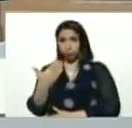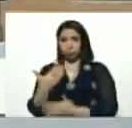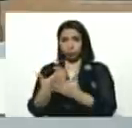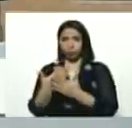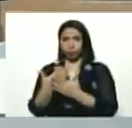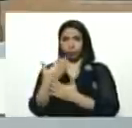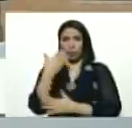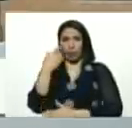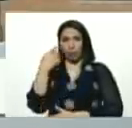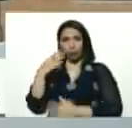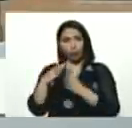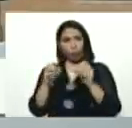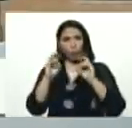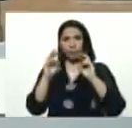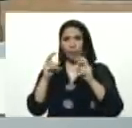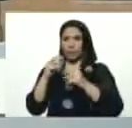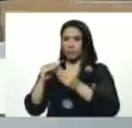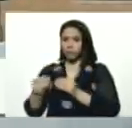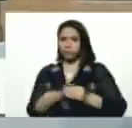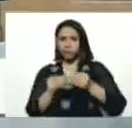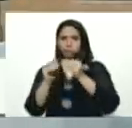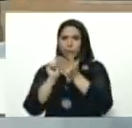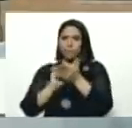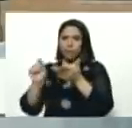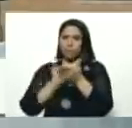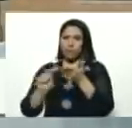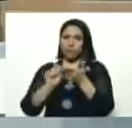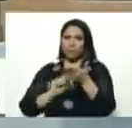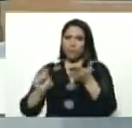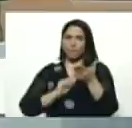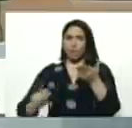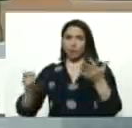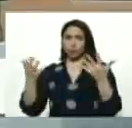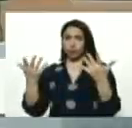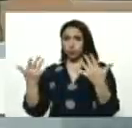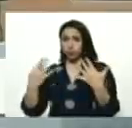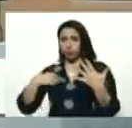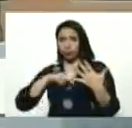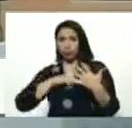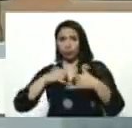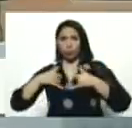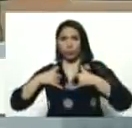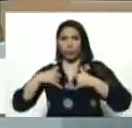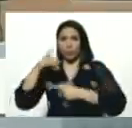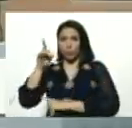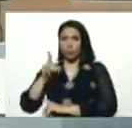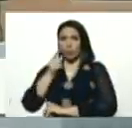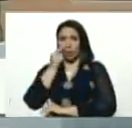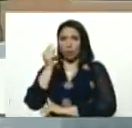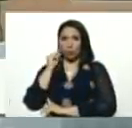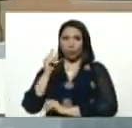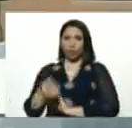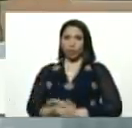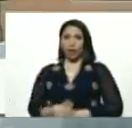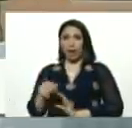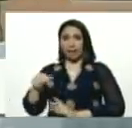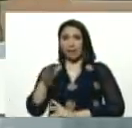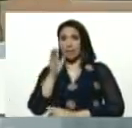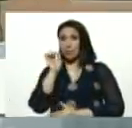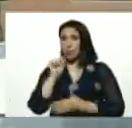todos los temas se elaboraban, y se escribían de puña y letra, de nosotros los diputados, aquí no había,